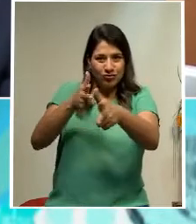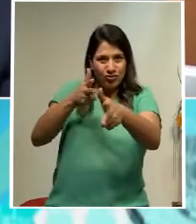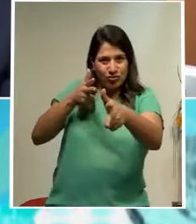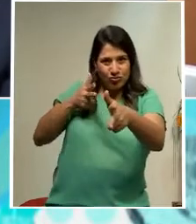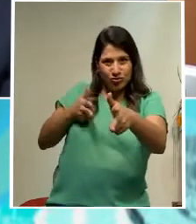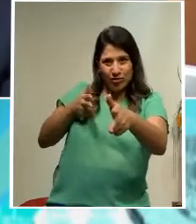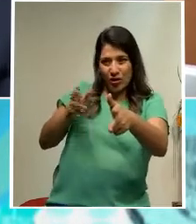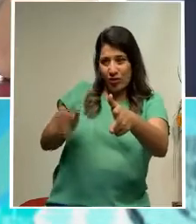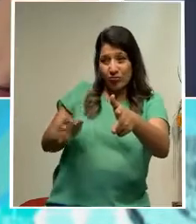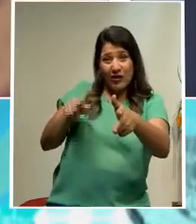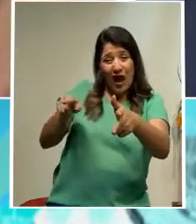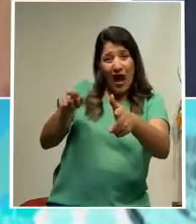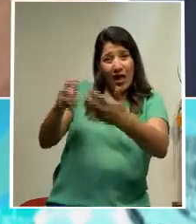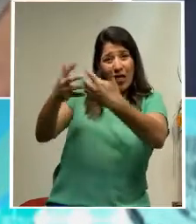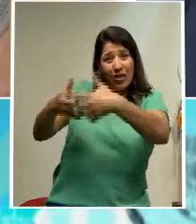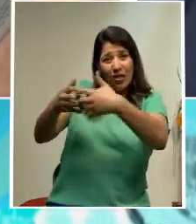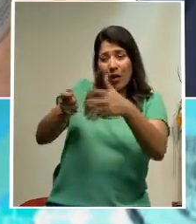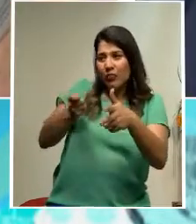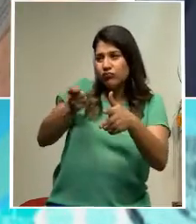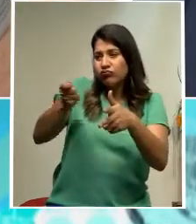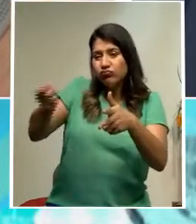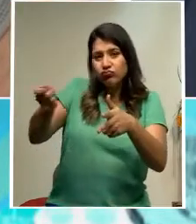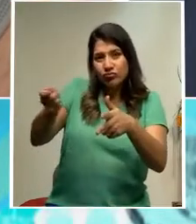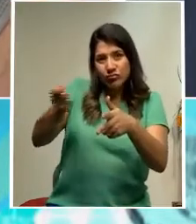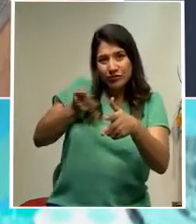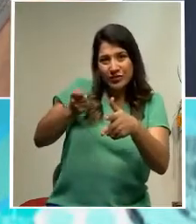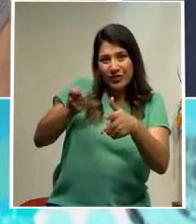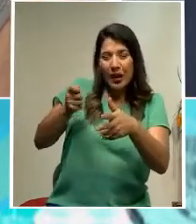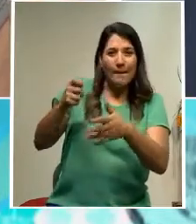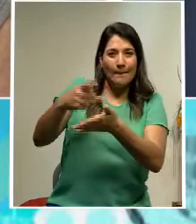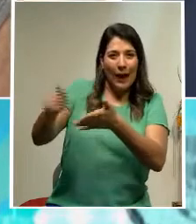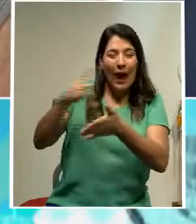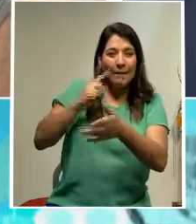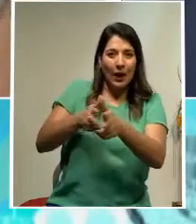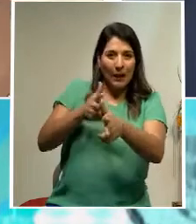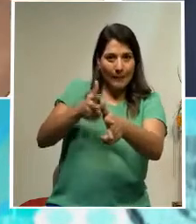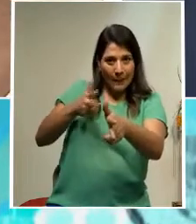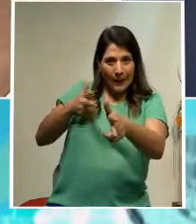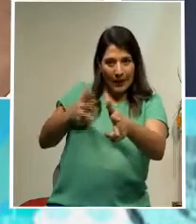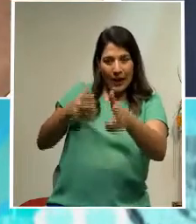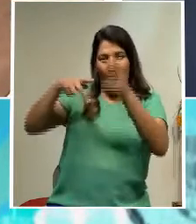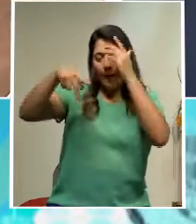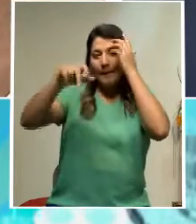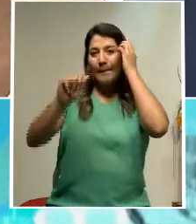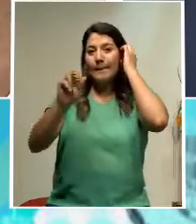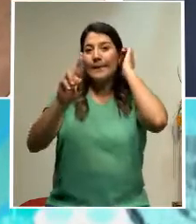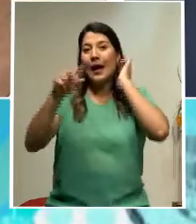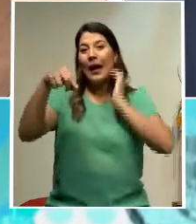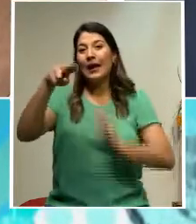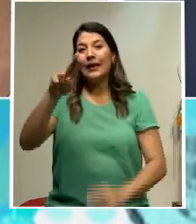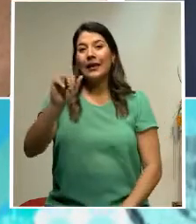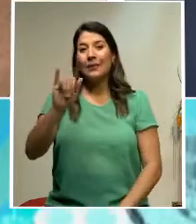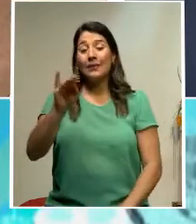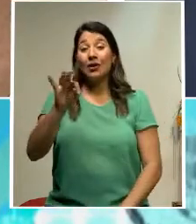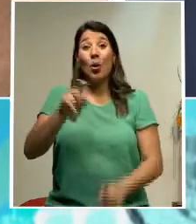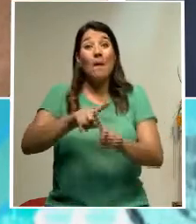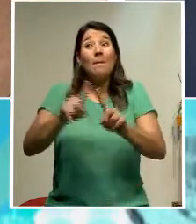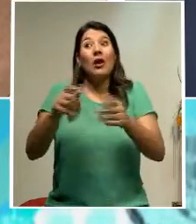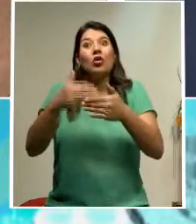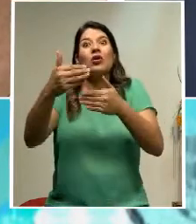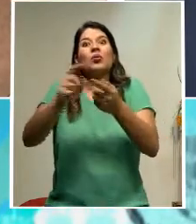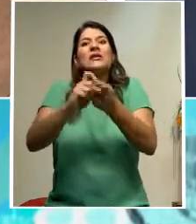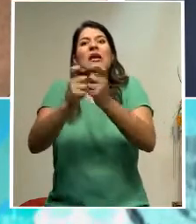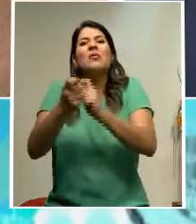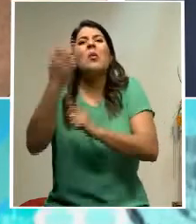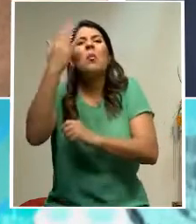porque iba a ser del 13% de uso. Lo que reclama la empresa para esos años, entre el año 2013 y